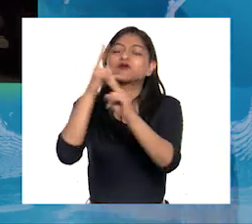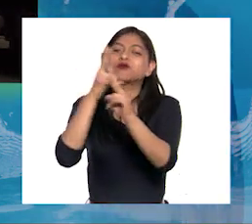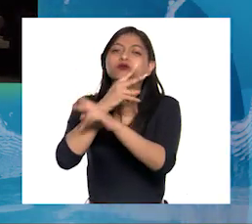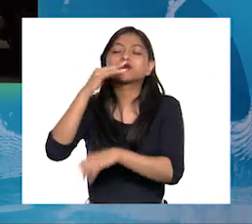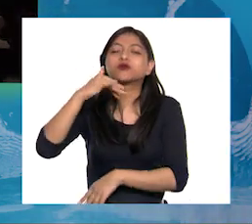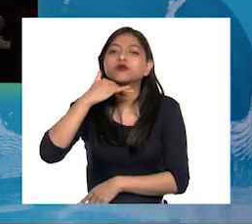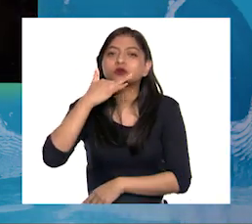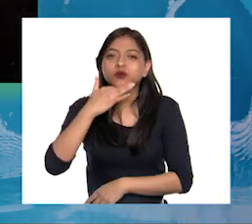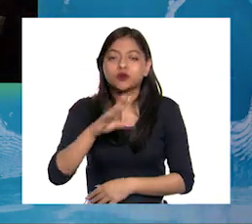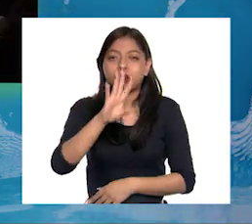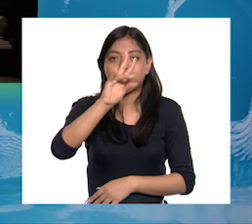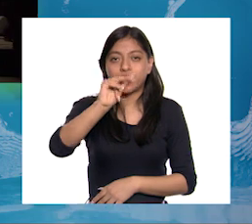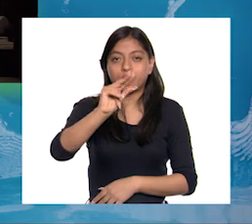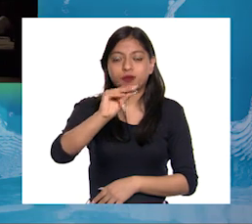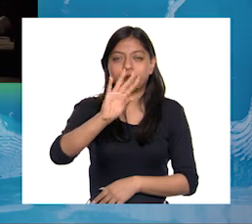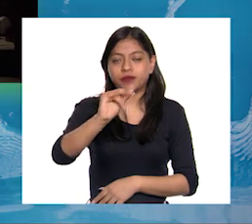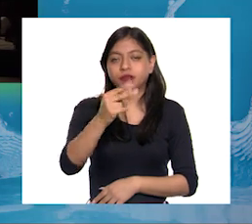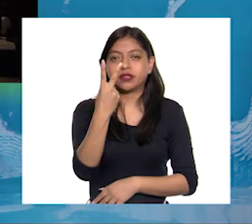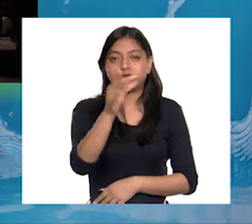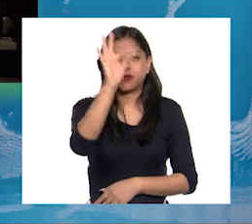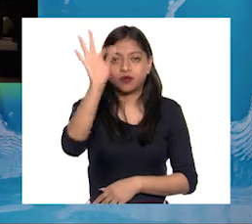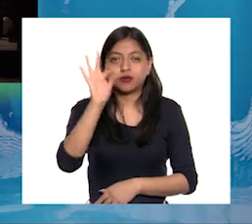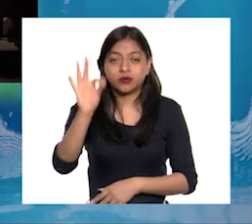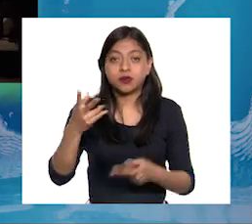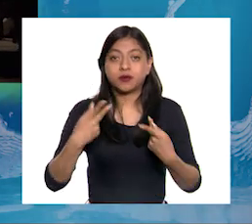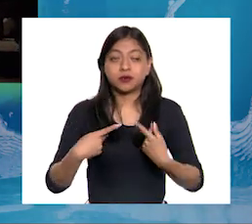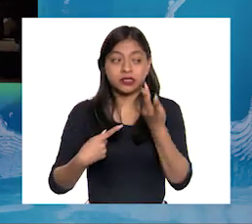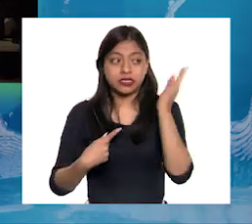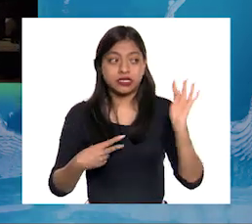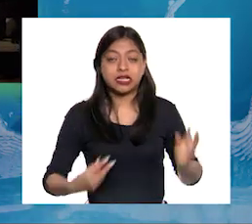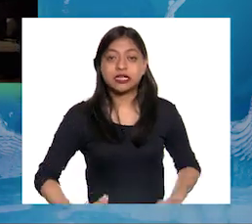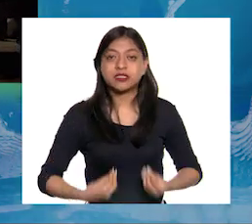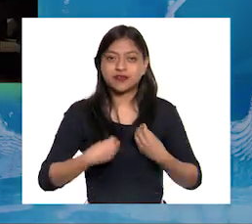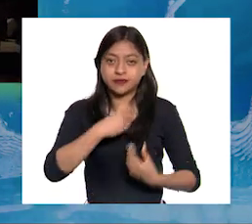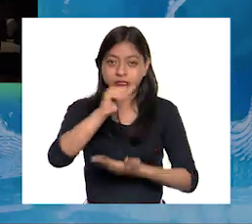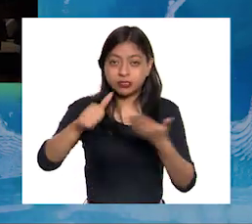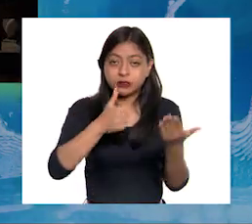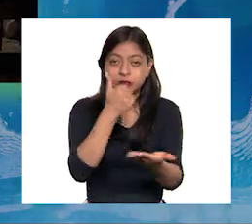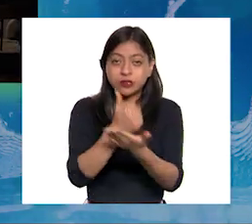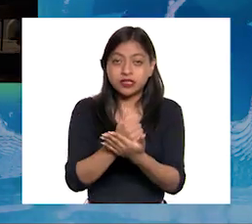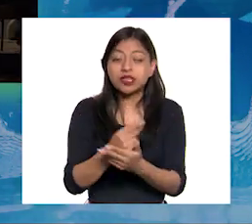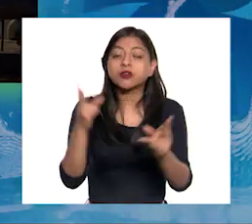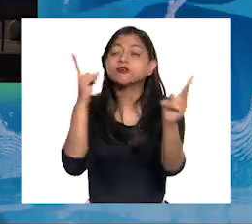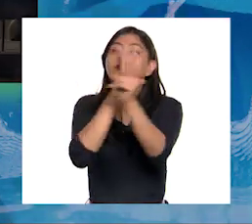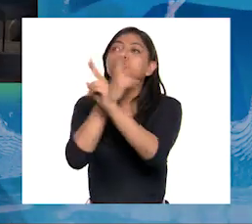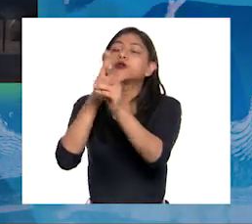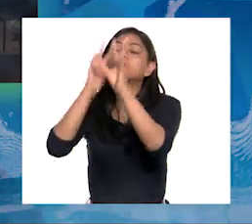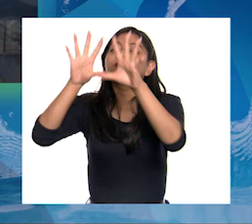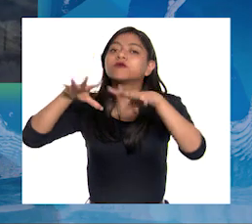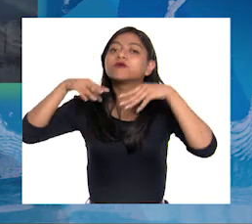El 92% de las personas que viven en zonas urbanas no respiran aire limpio